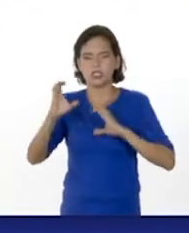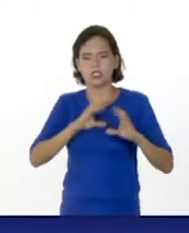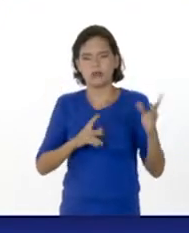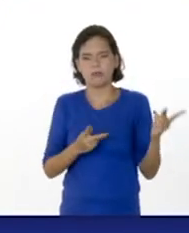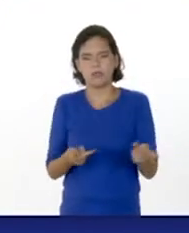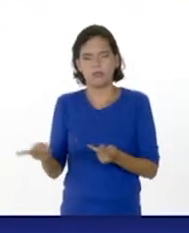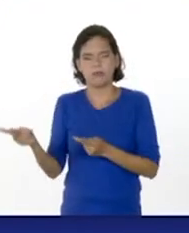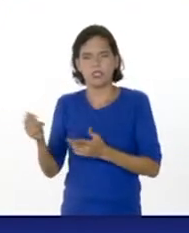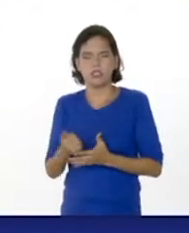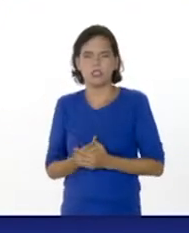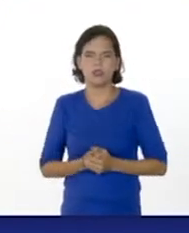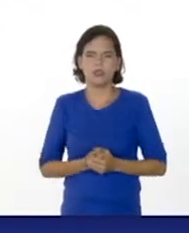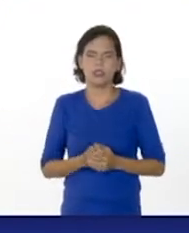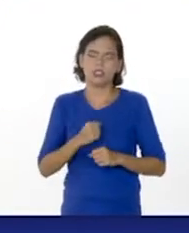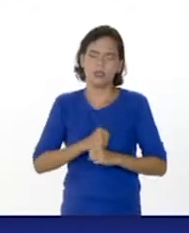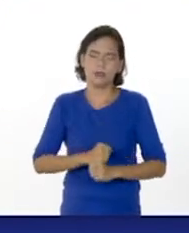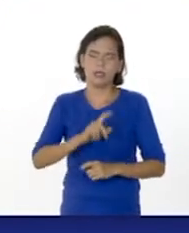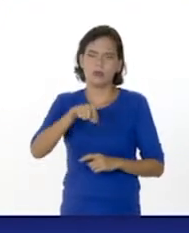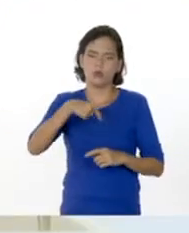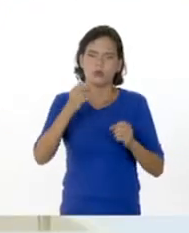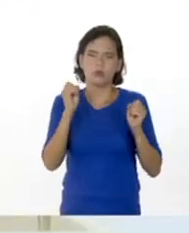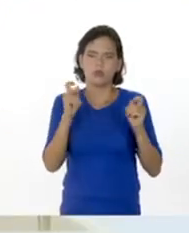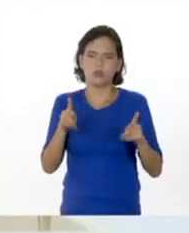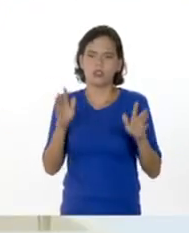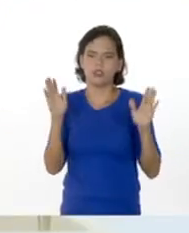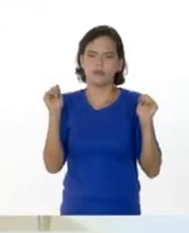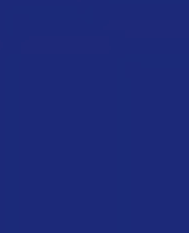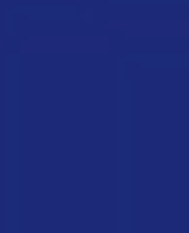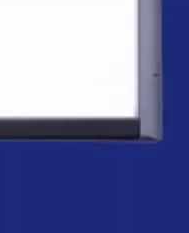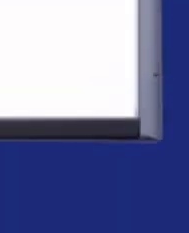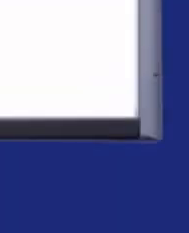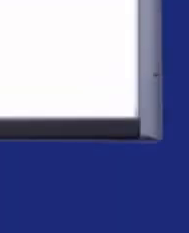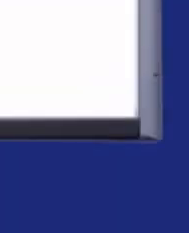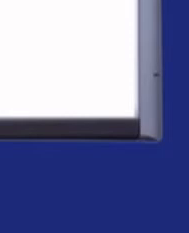Bienvenidos y te esperamos en una próxima oportunidad.